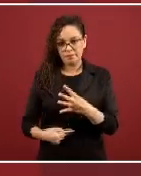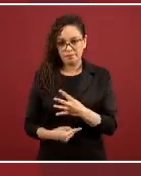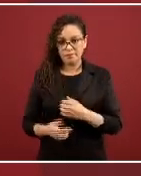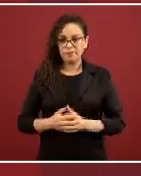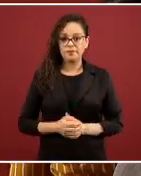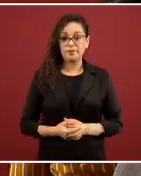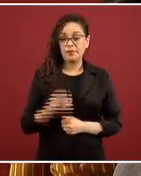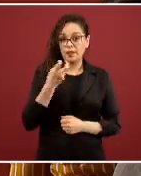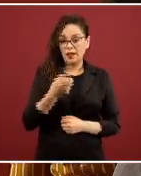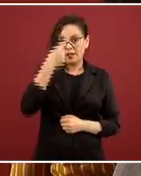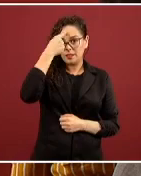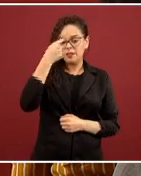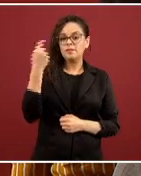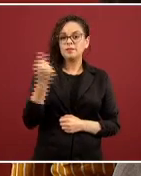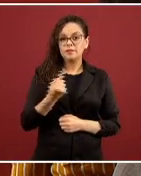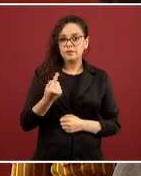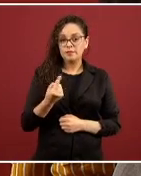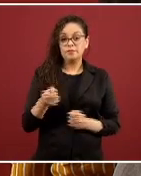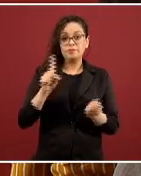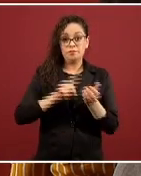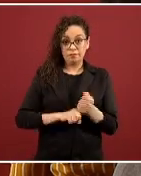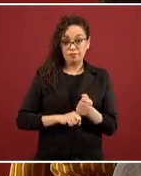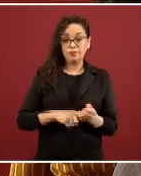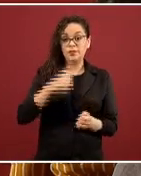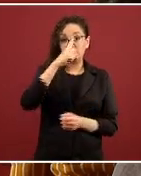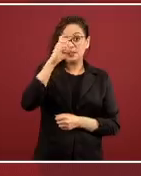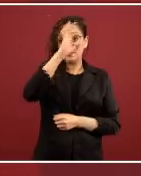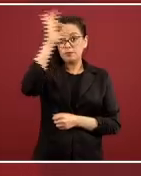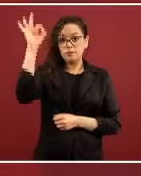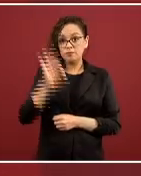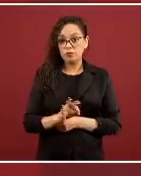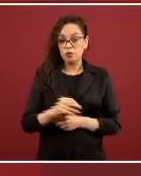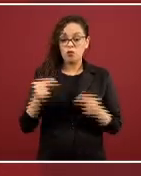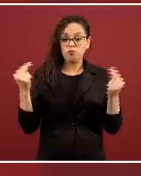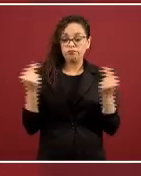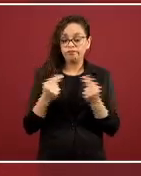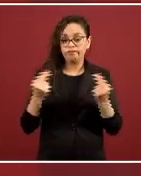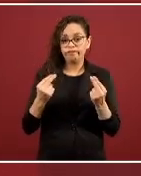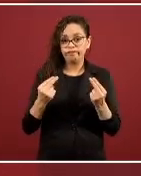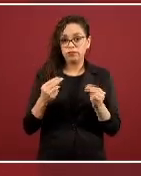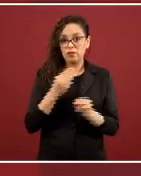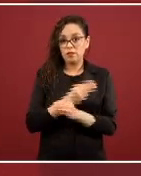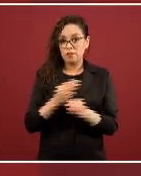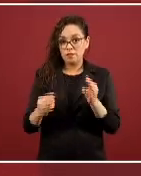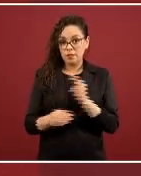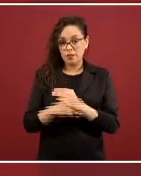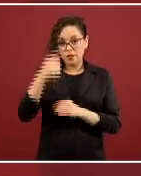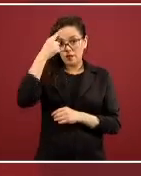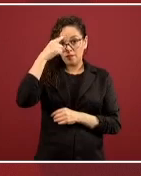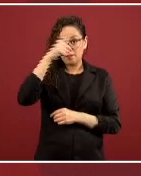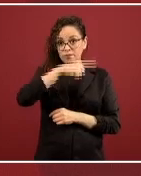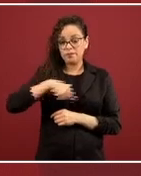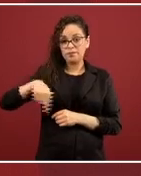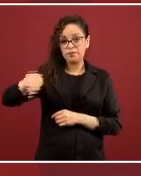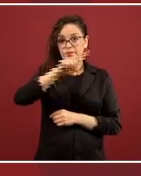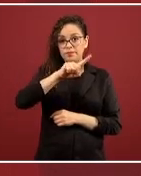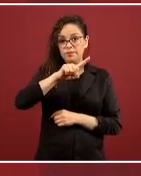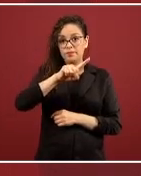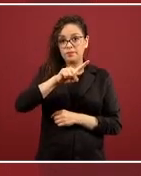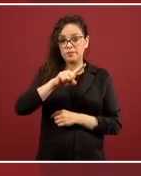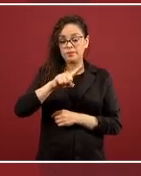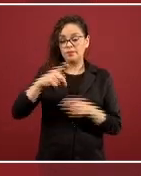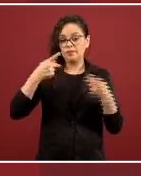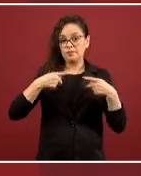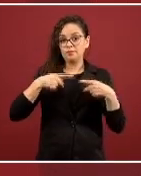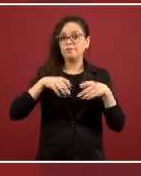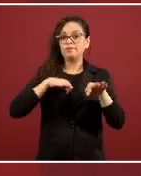a permitir cubrir prácticamente el 100% de la necesidad de equipos de protección personal para las unidades de